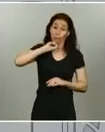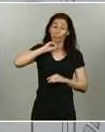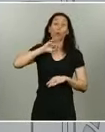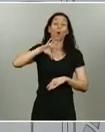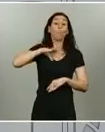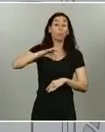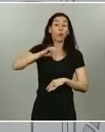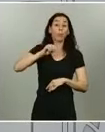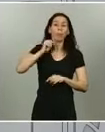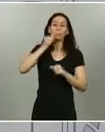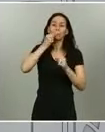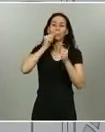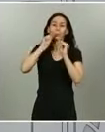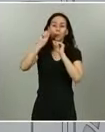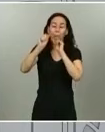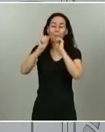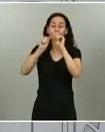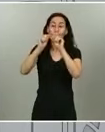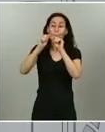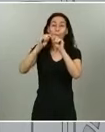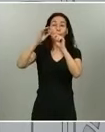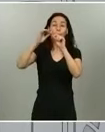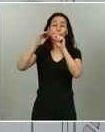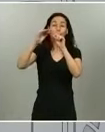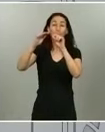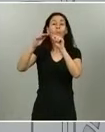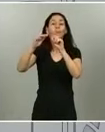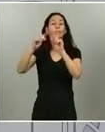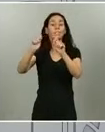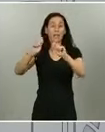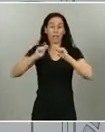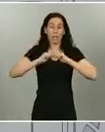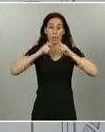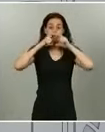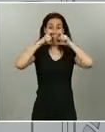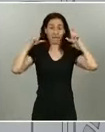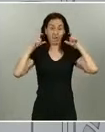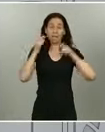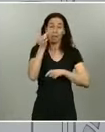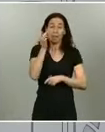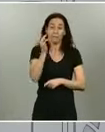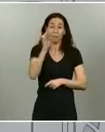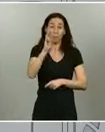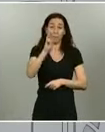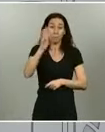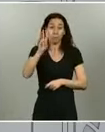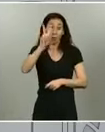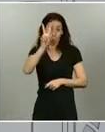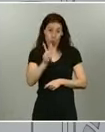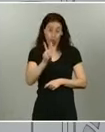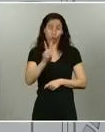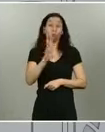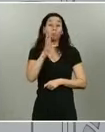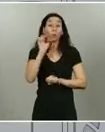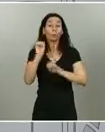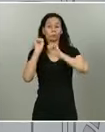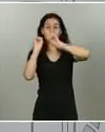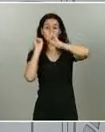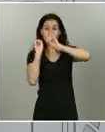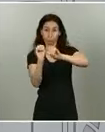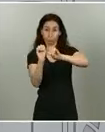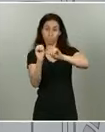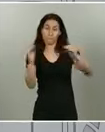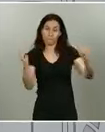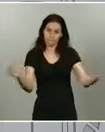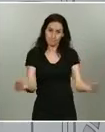esas personas se les propone un tipo de mascarillas, la FFP2, que le protegen más que las mascarillas quirúrgicas que tienen una